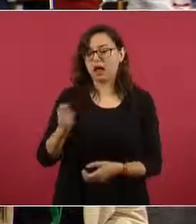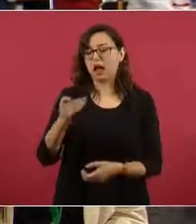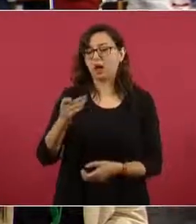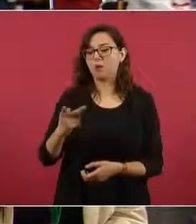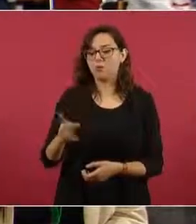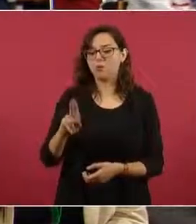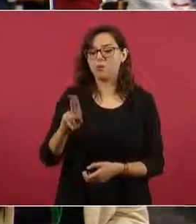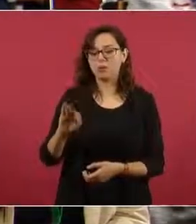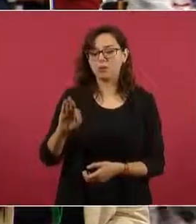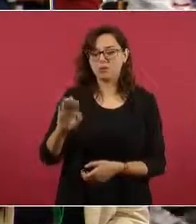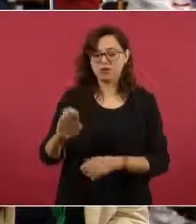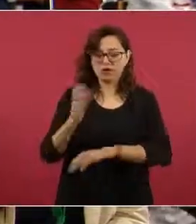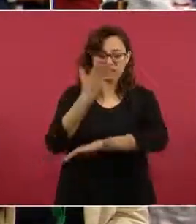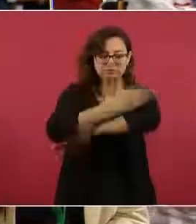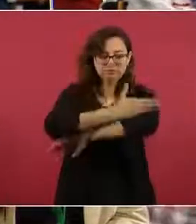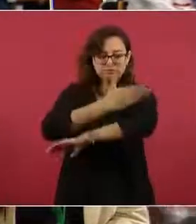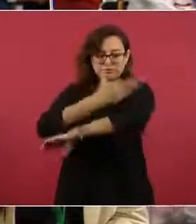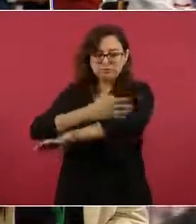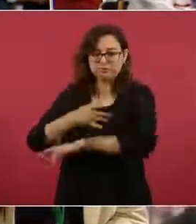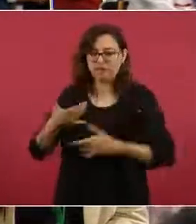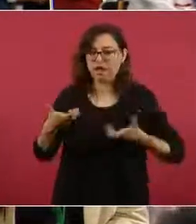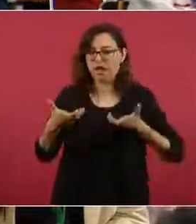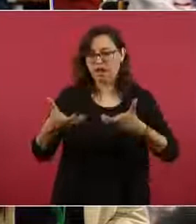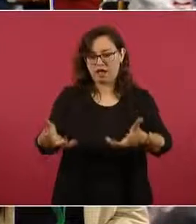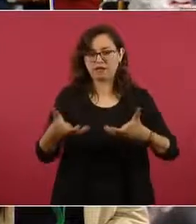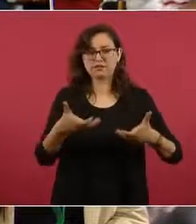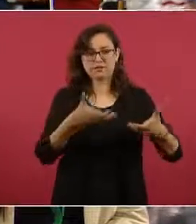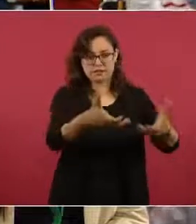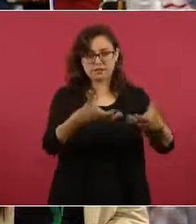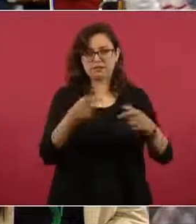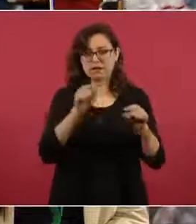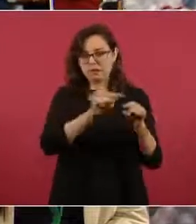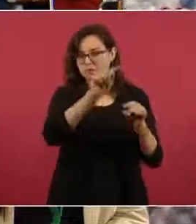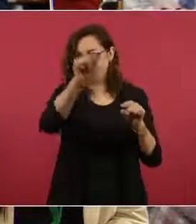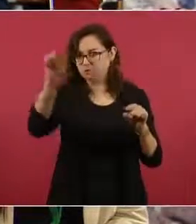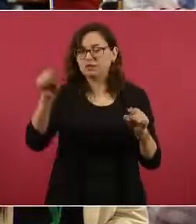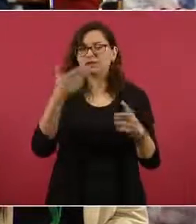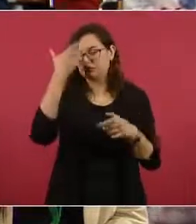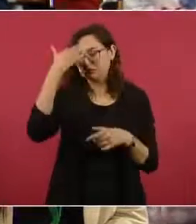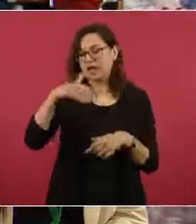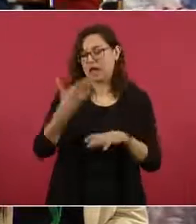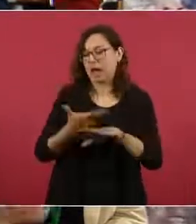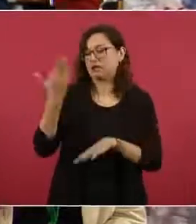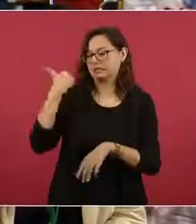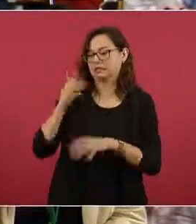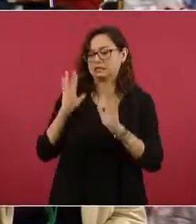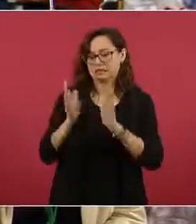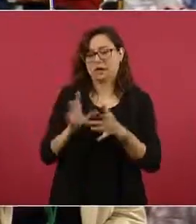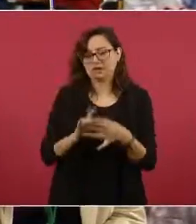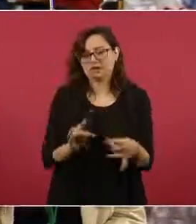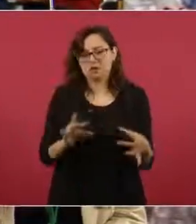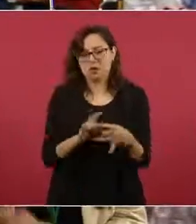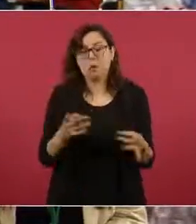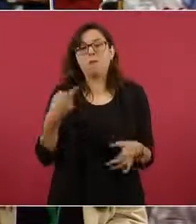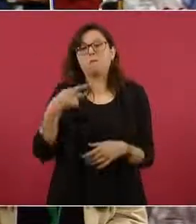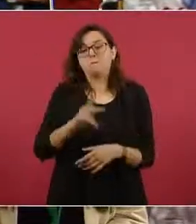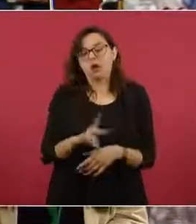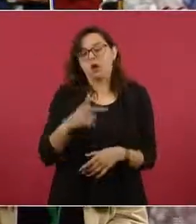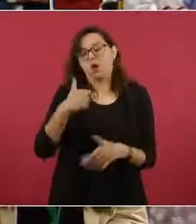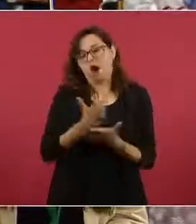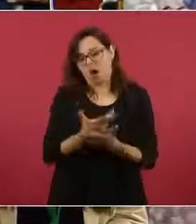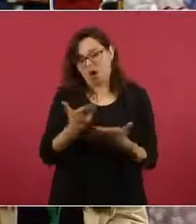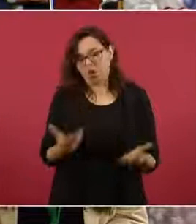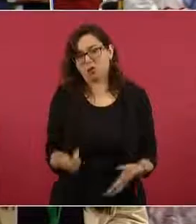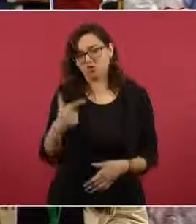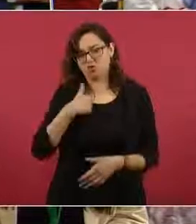Salazar, yo ya le había hablado sobre este tema también hace tres semanas, pero obviamente en esta investigación que yo realicé y he entrevistado a